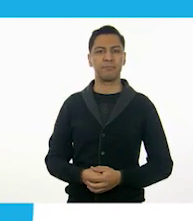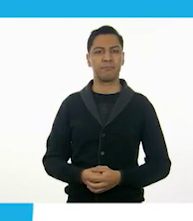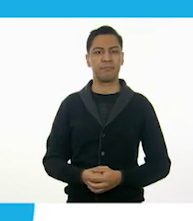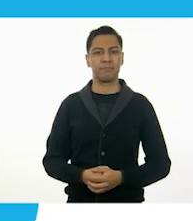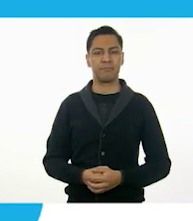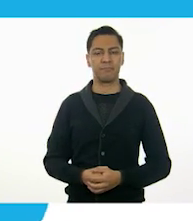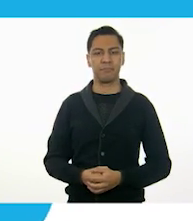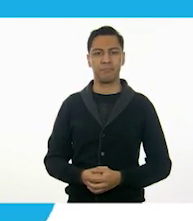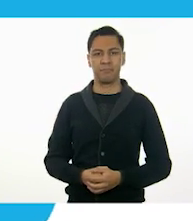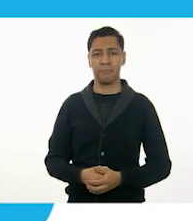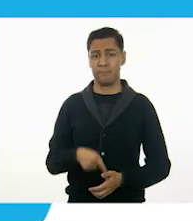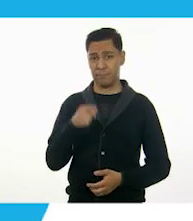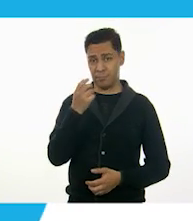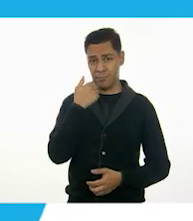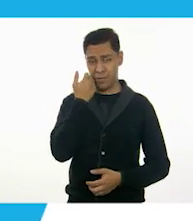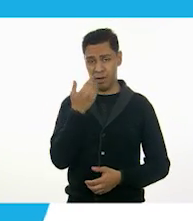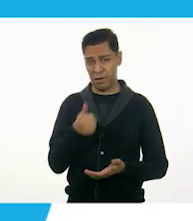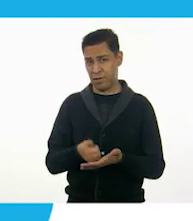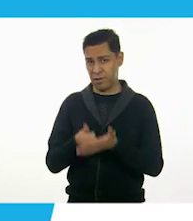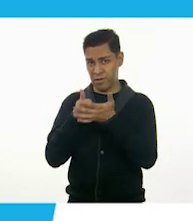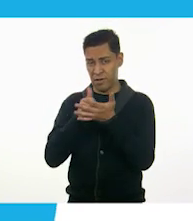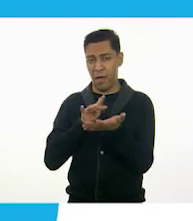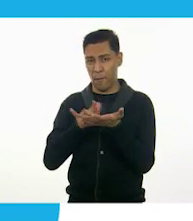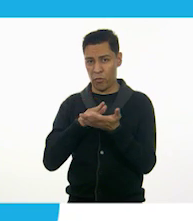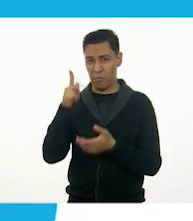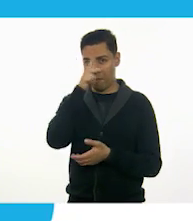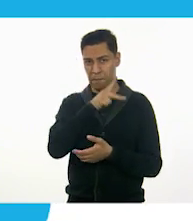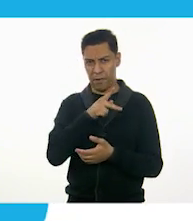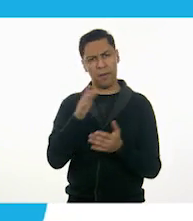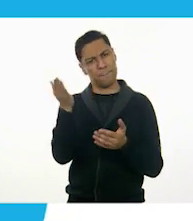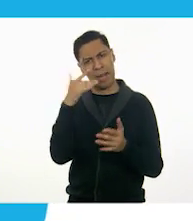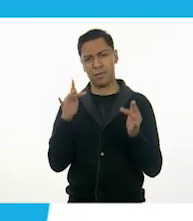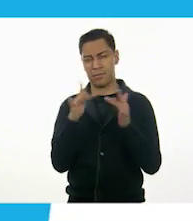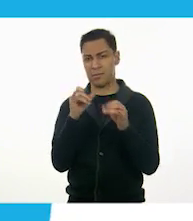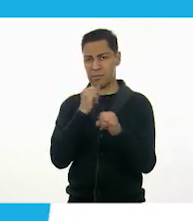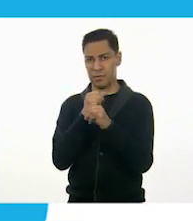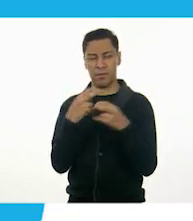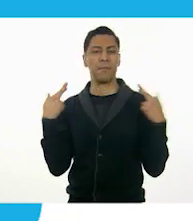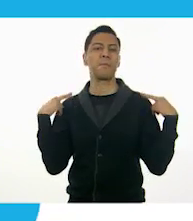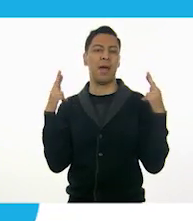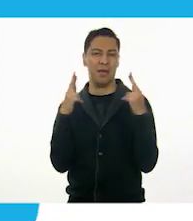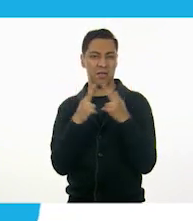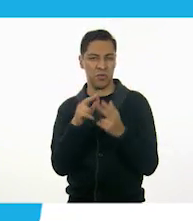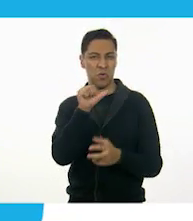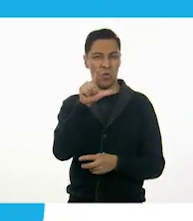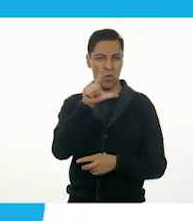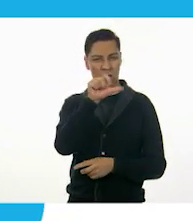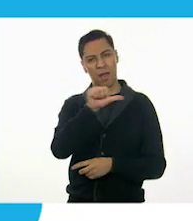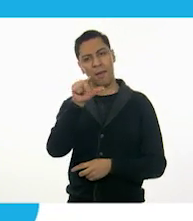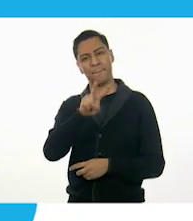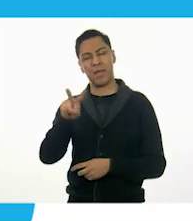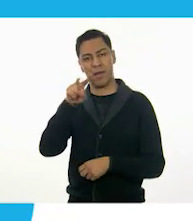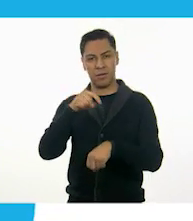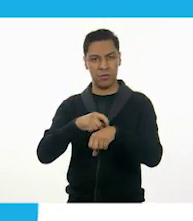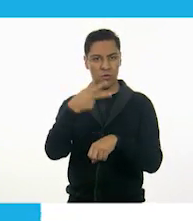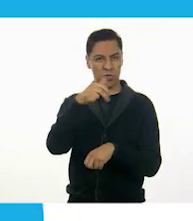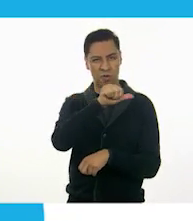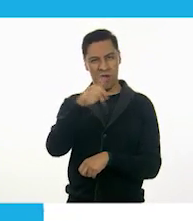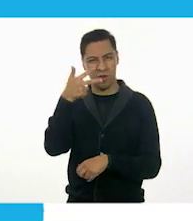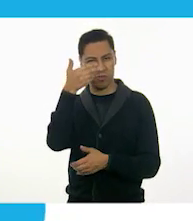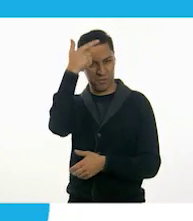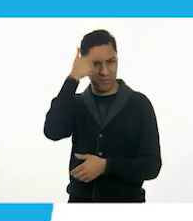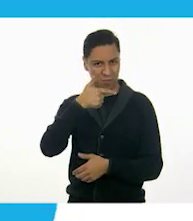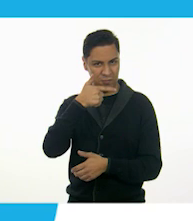Para solicitar apoyo pedagógico, comunícate con maestras y maestros de lunes a viernes de 8 a 20 horas. Al